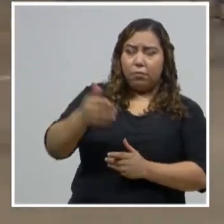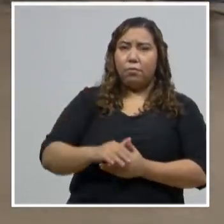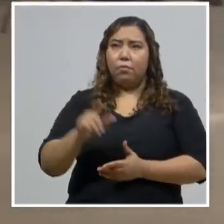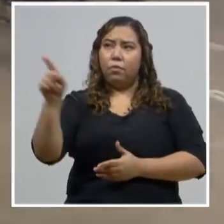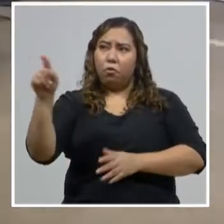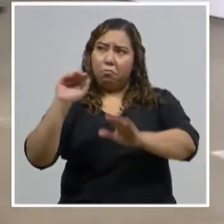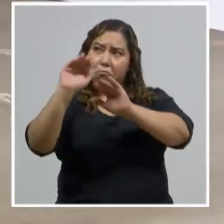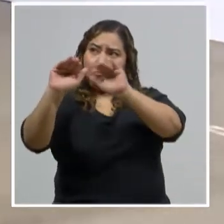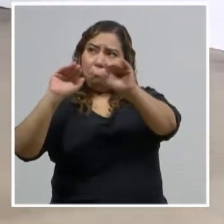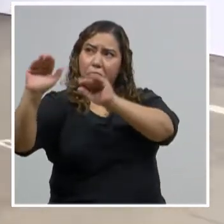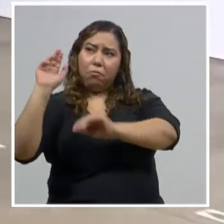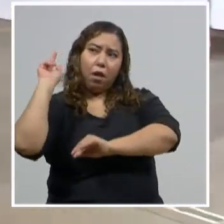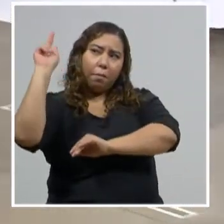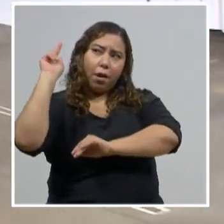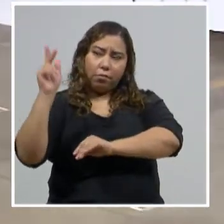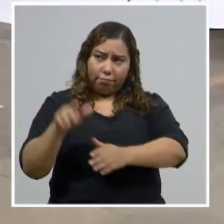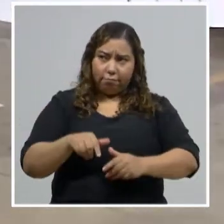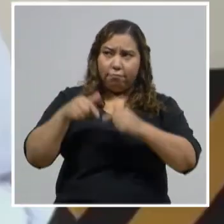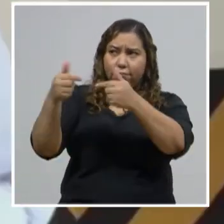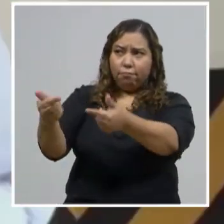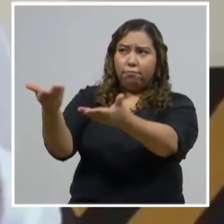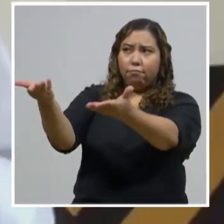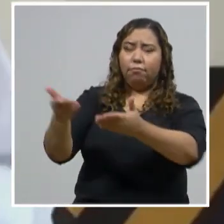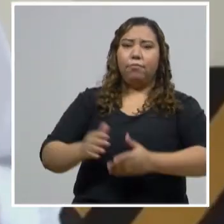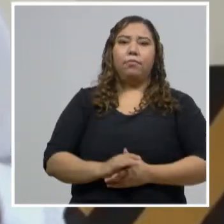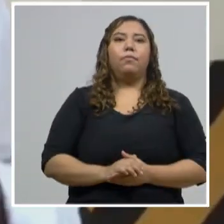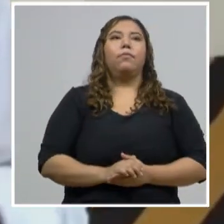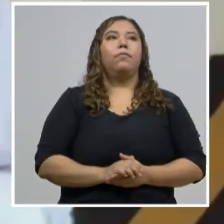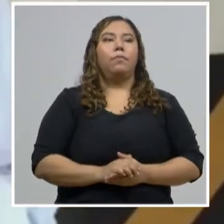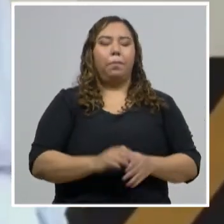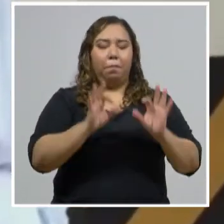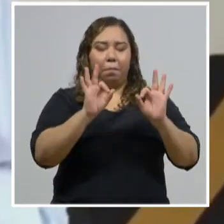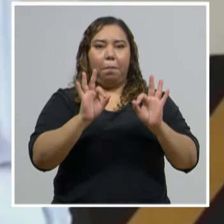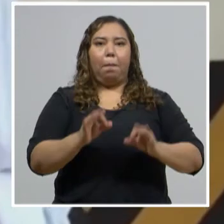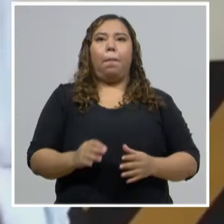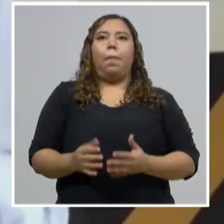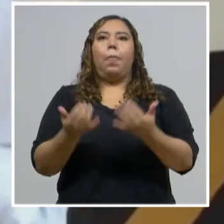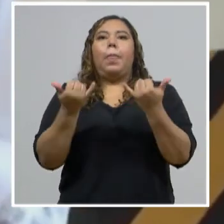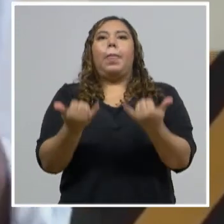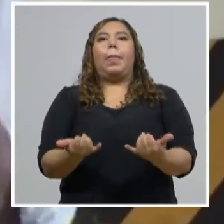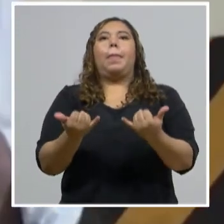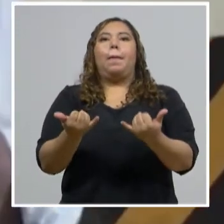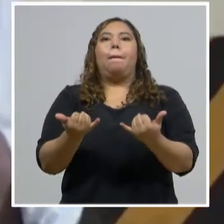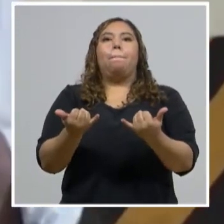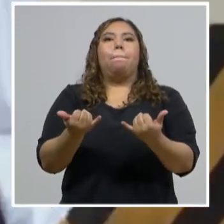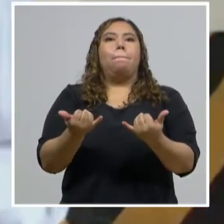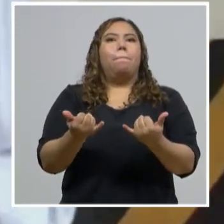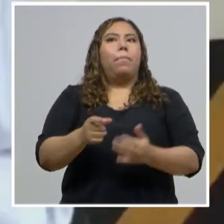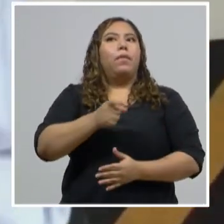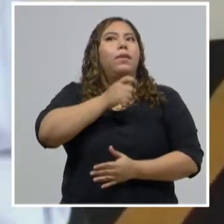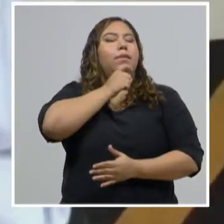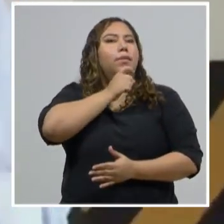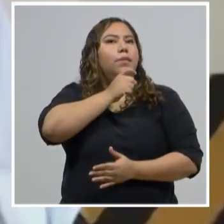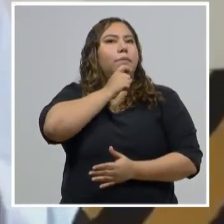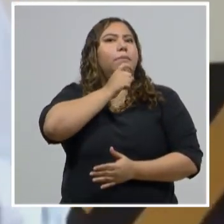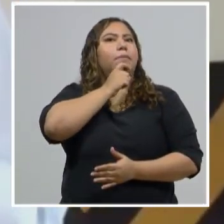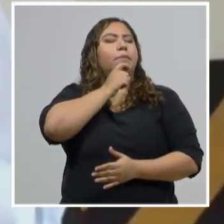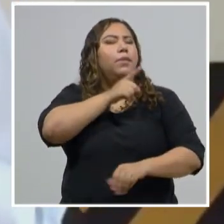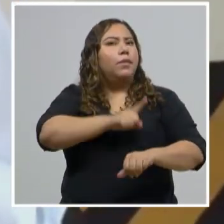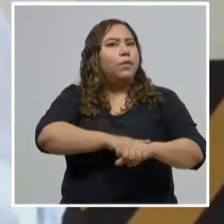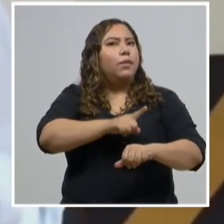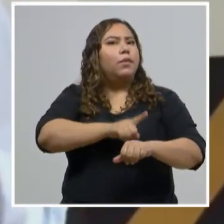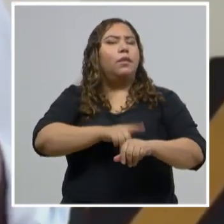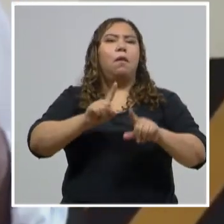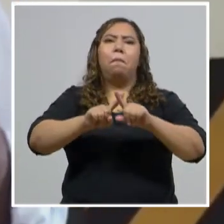pastores ha sido extraordinario. Adelante, Pastor Solosa. Frente a esto que estamos viviendo, tenemos una gran oportunidad. Y yo